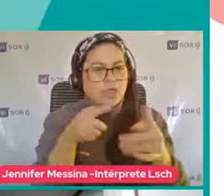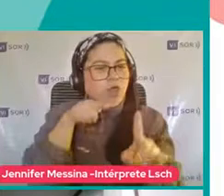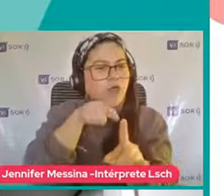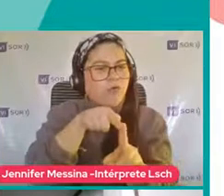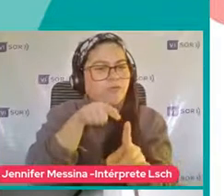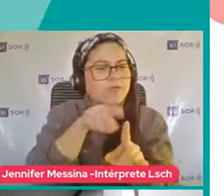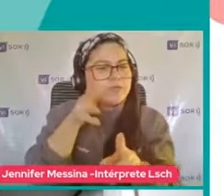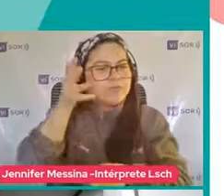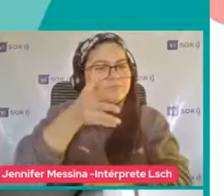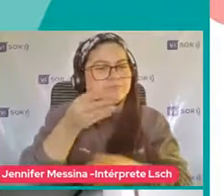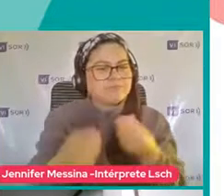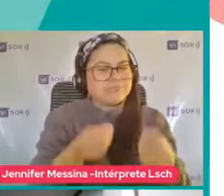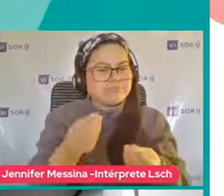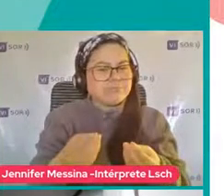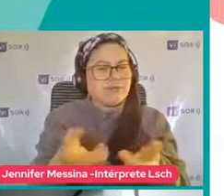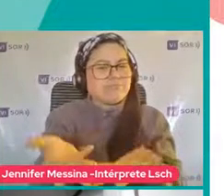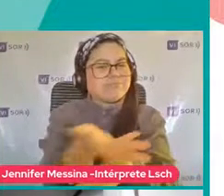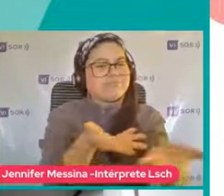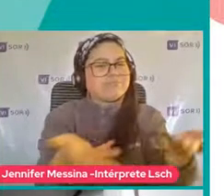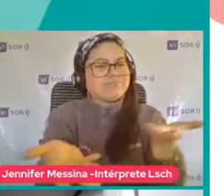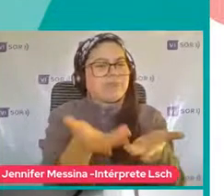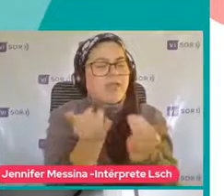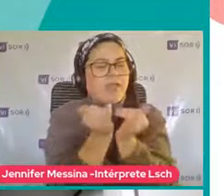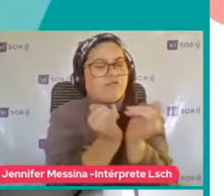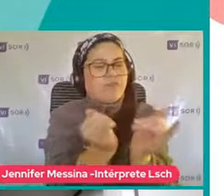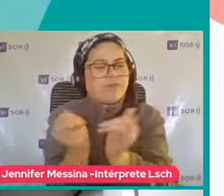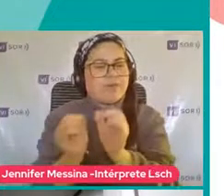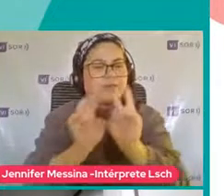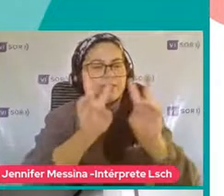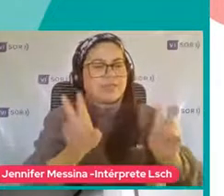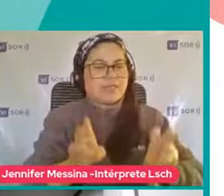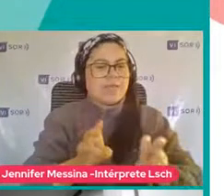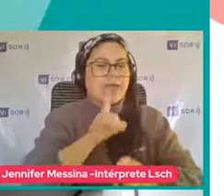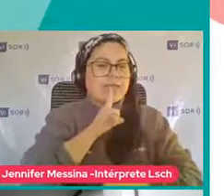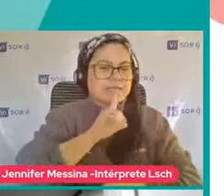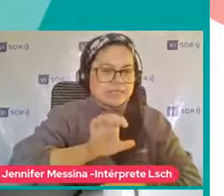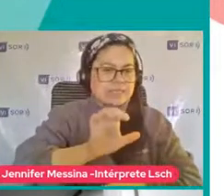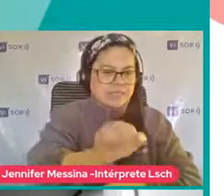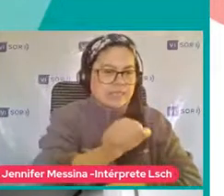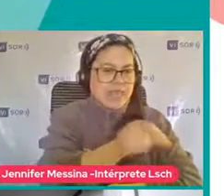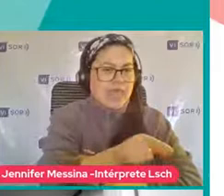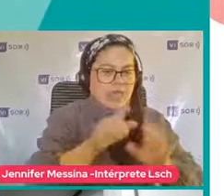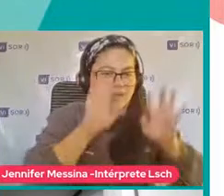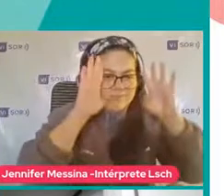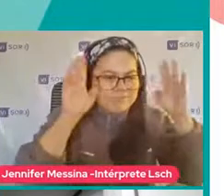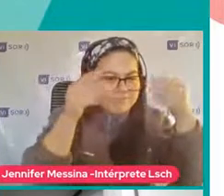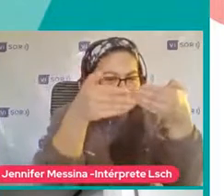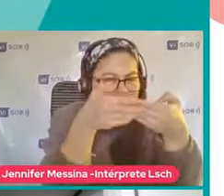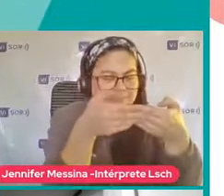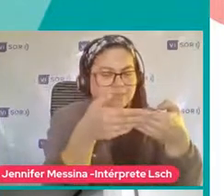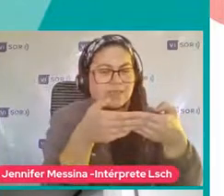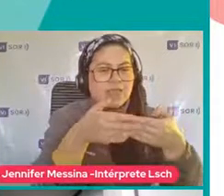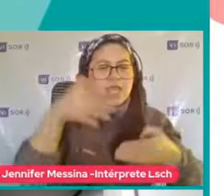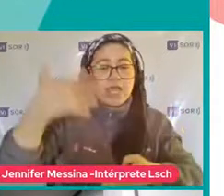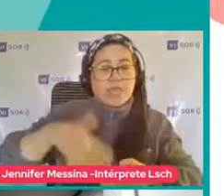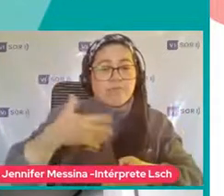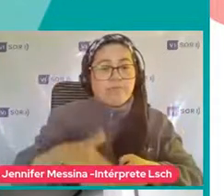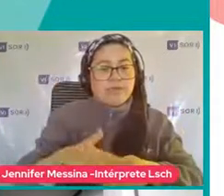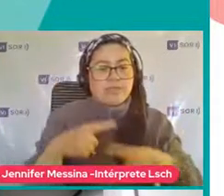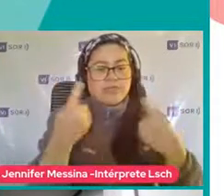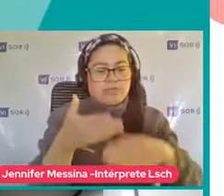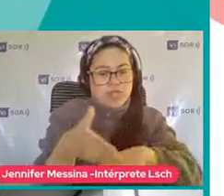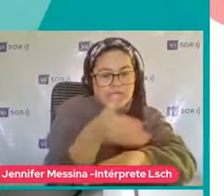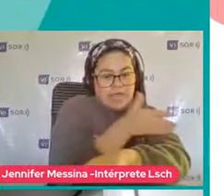Es socializar Información Relacionada Al trastorno Del espectro autista Y la importancia De realizar Esta detección En forma temprana